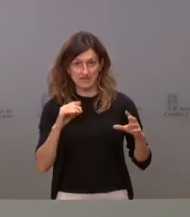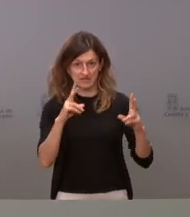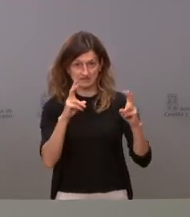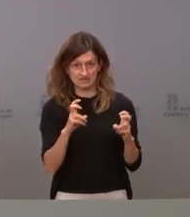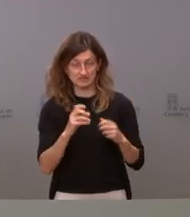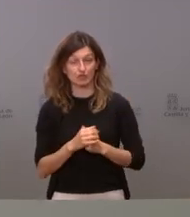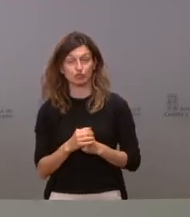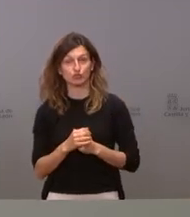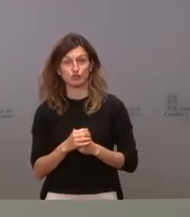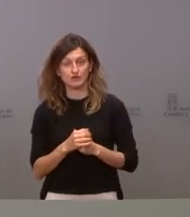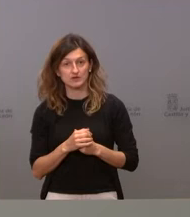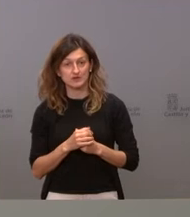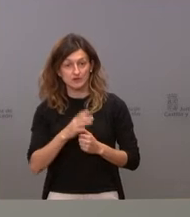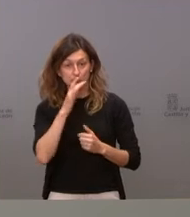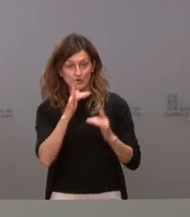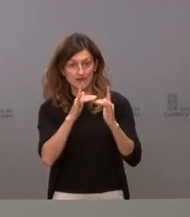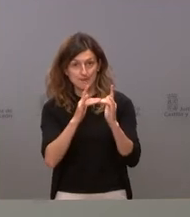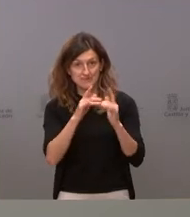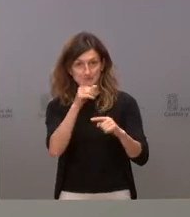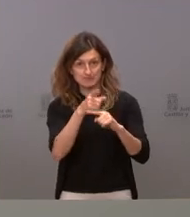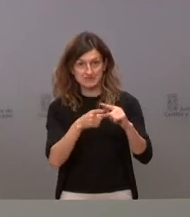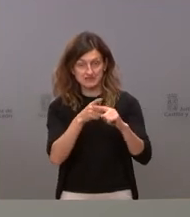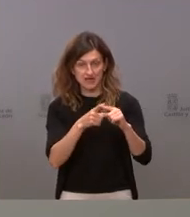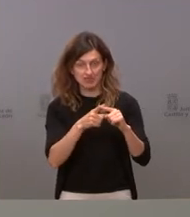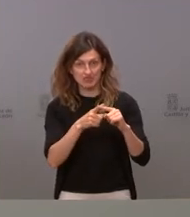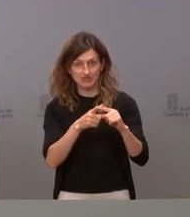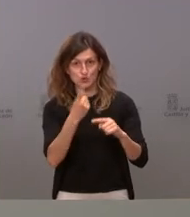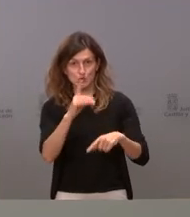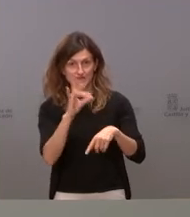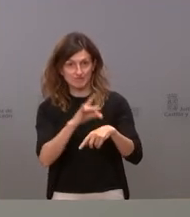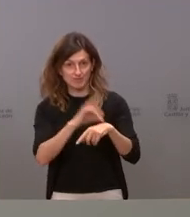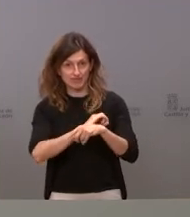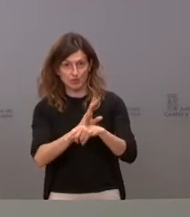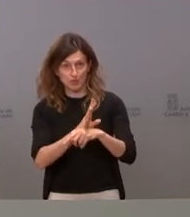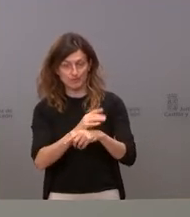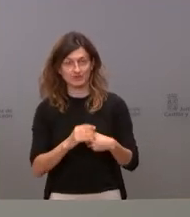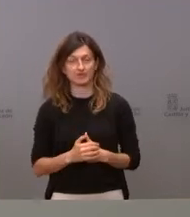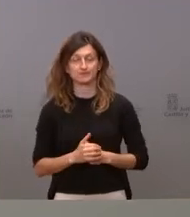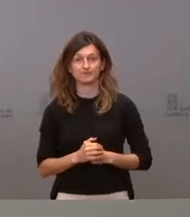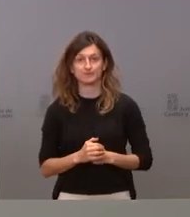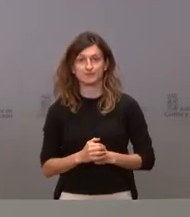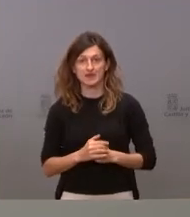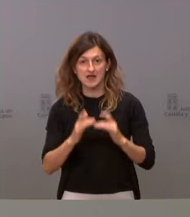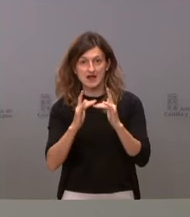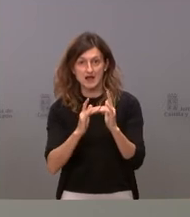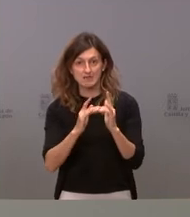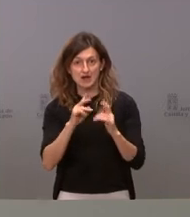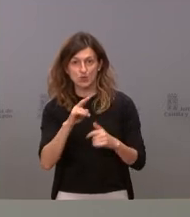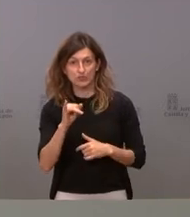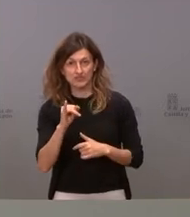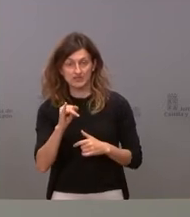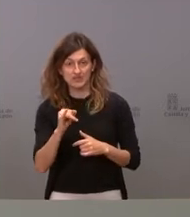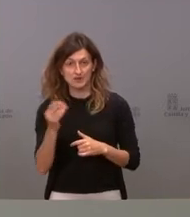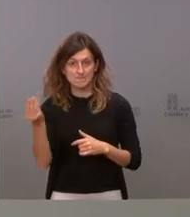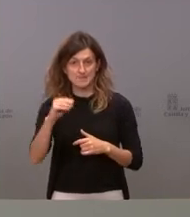la mitad de nuestras camas estaban ocupadas por una sola patología y muchas de las camas de UCI ampliadas,